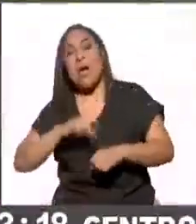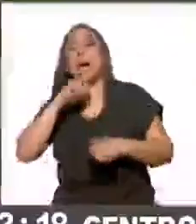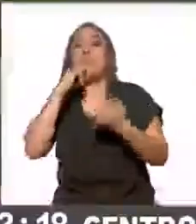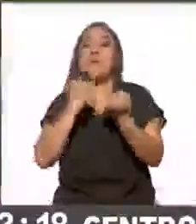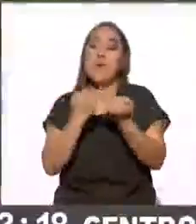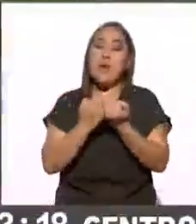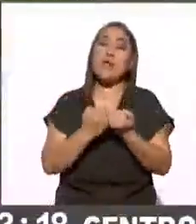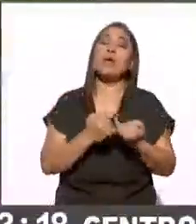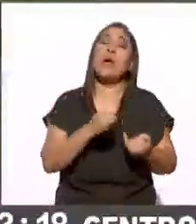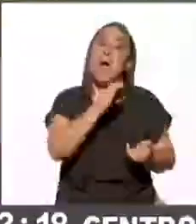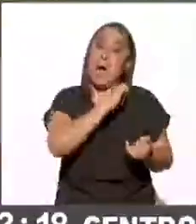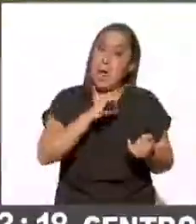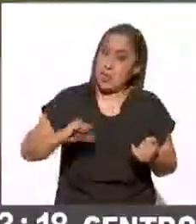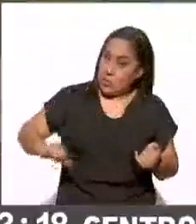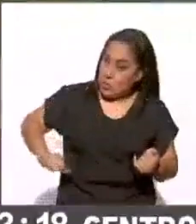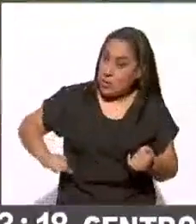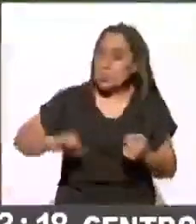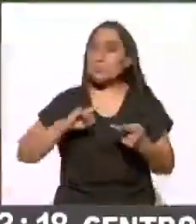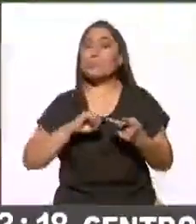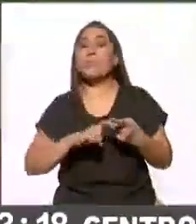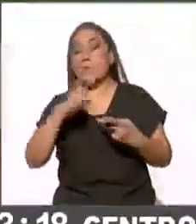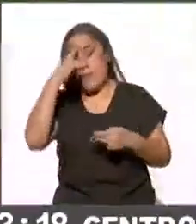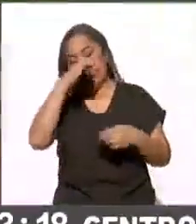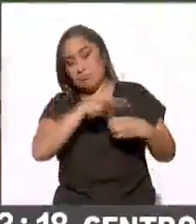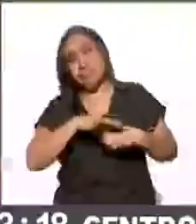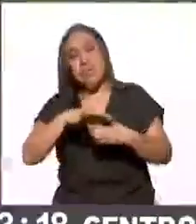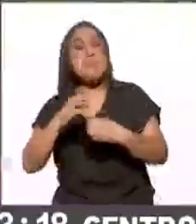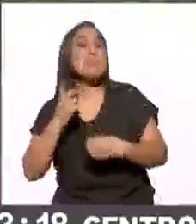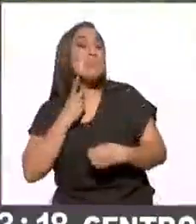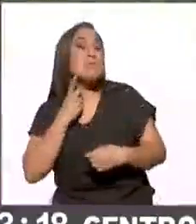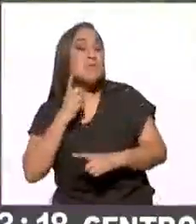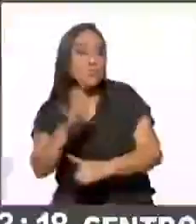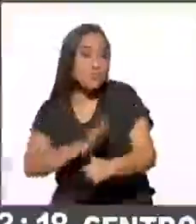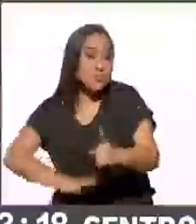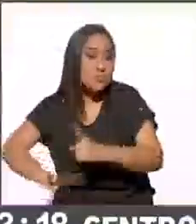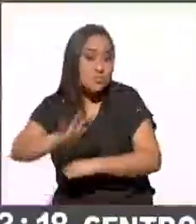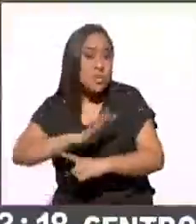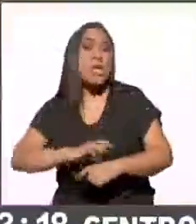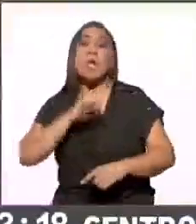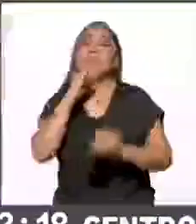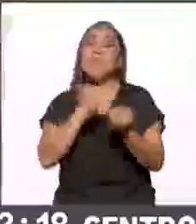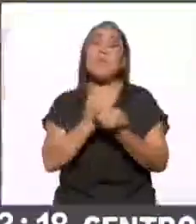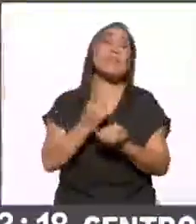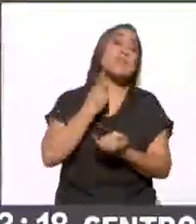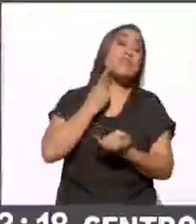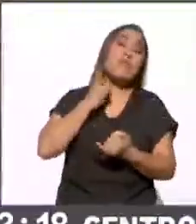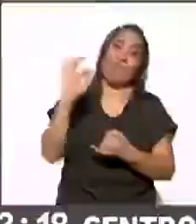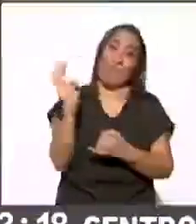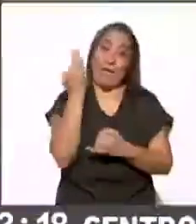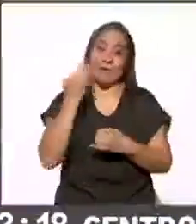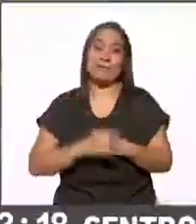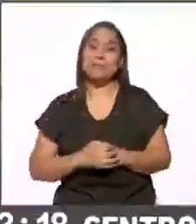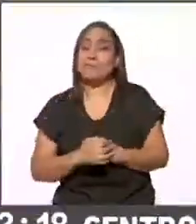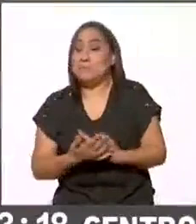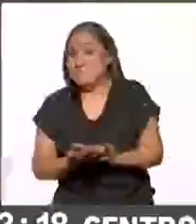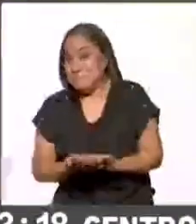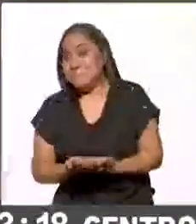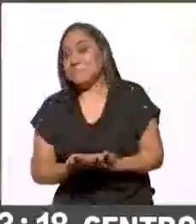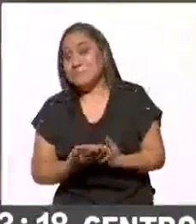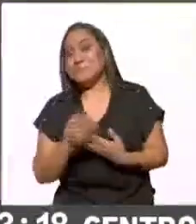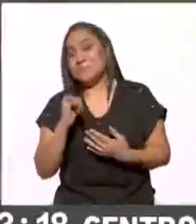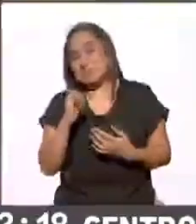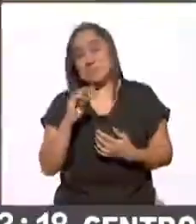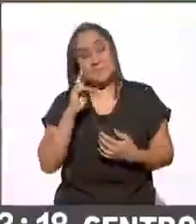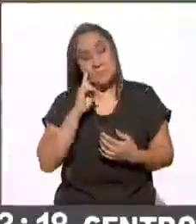congreso, de congresos locales y también para las diputaciones federales. Así es. Una vez más, Mariana, se impuso la